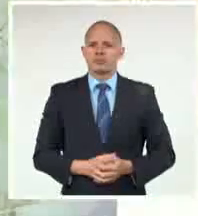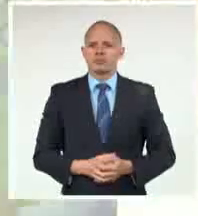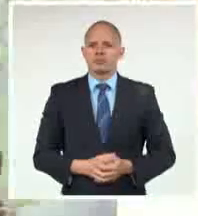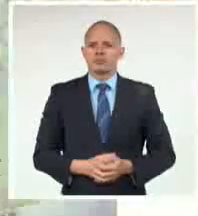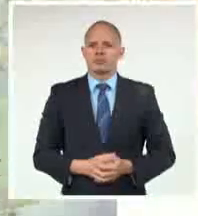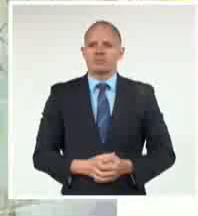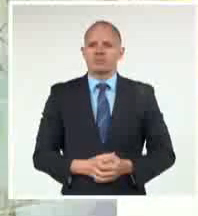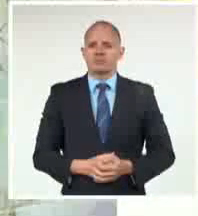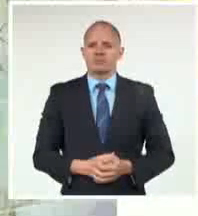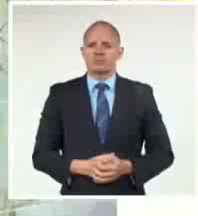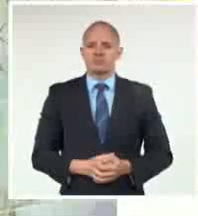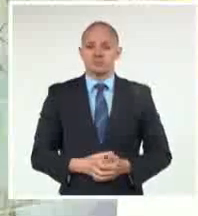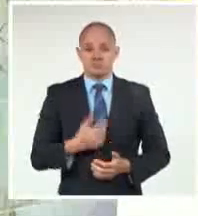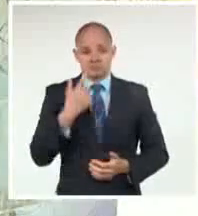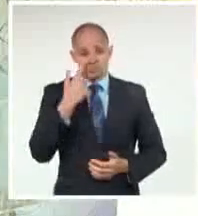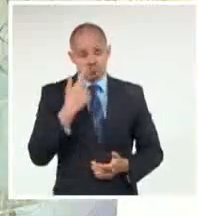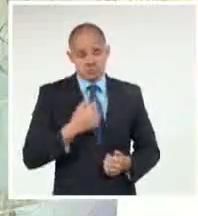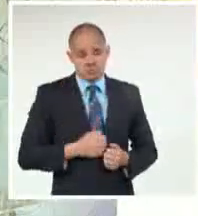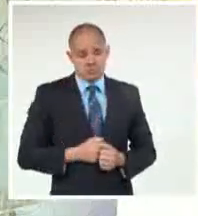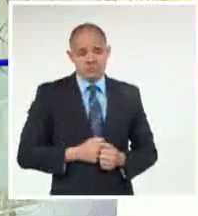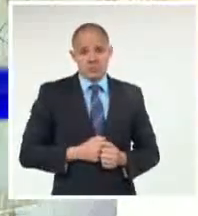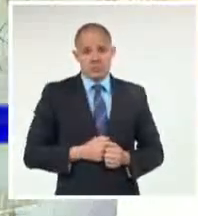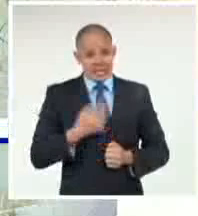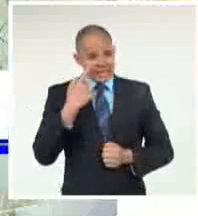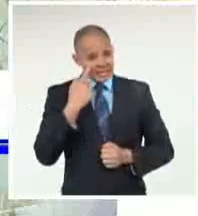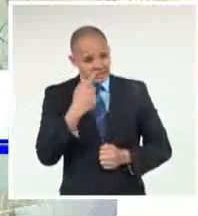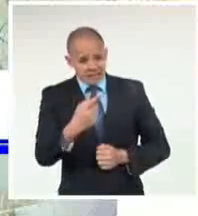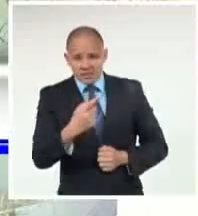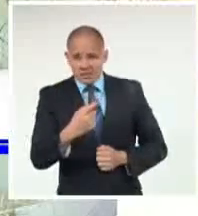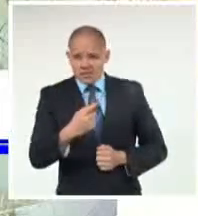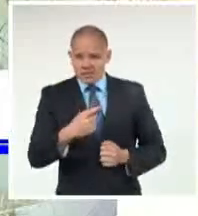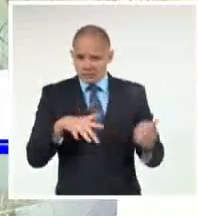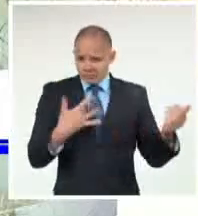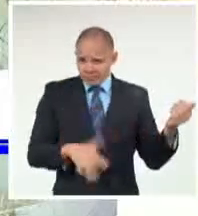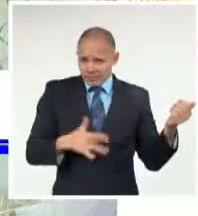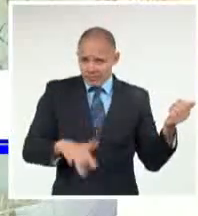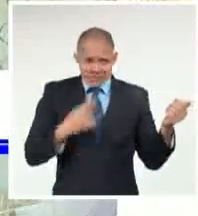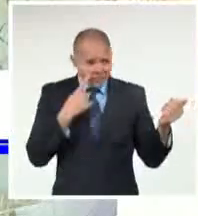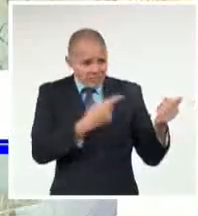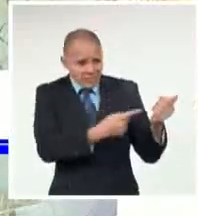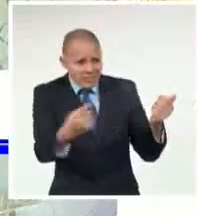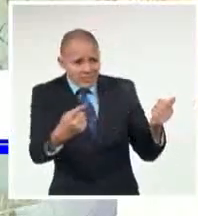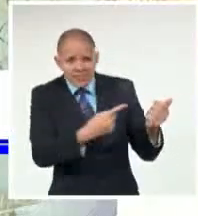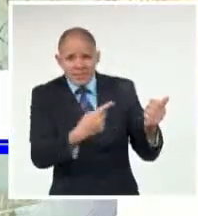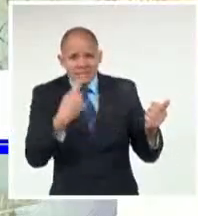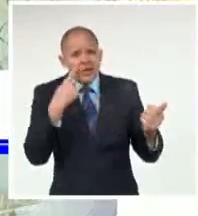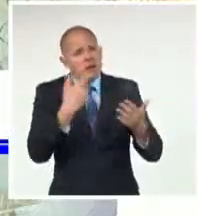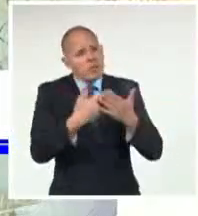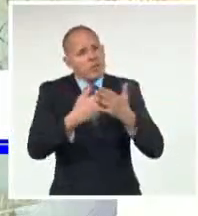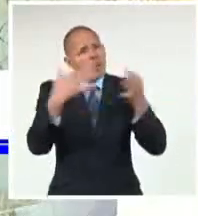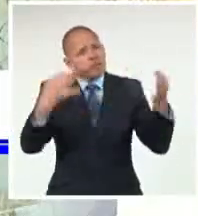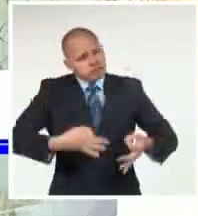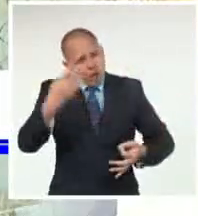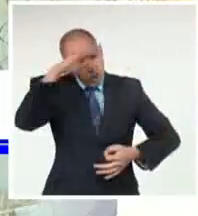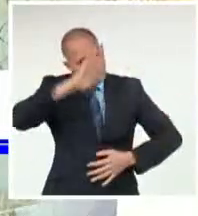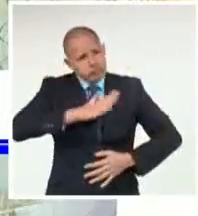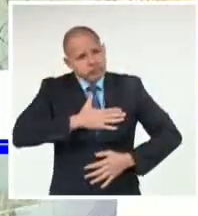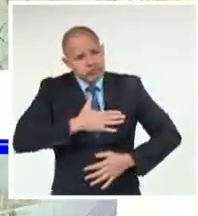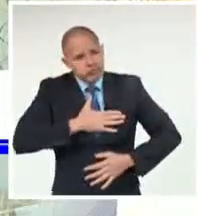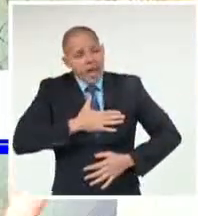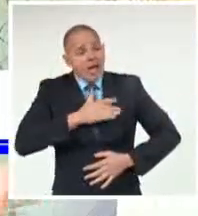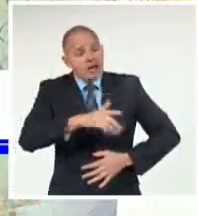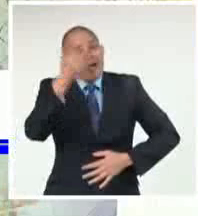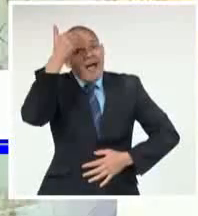Ahí está la gran verdad De Cuba Ahí está la entrega De tantos jóvenes Que sí Quisieron apostar